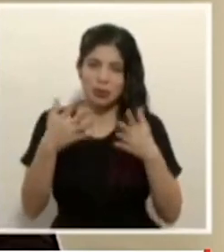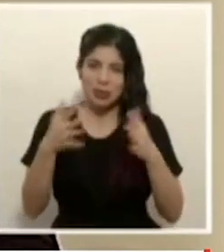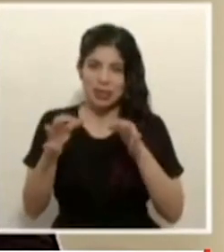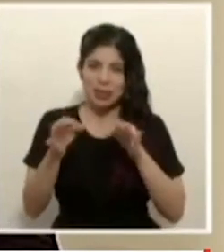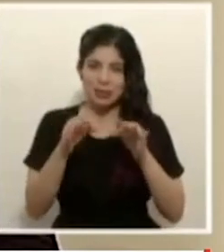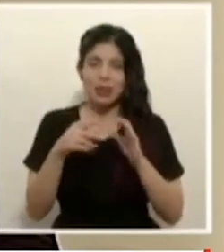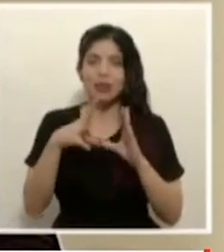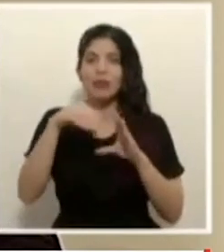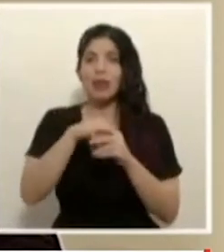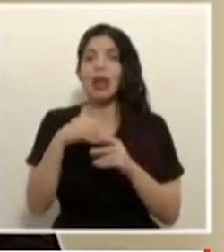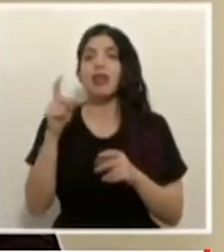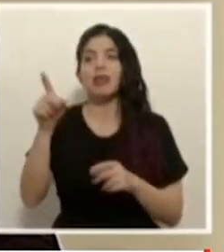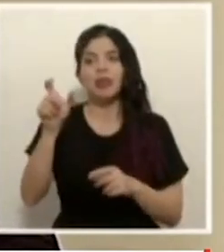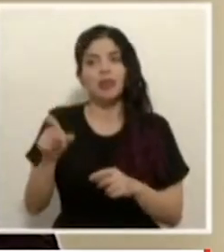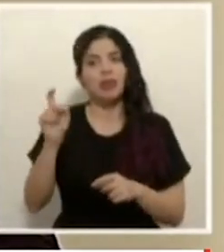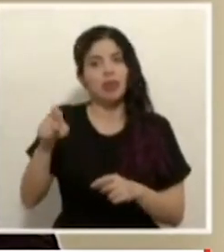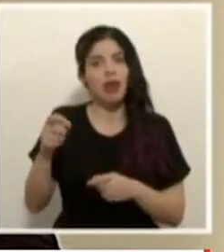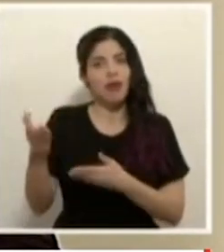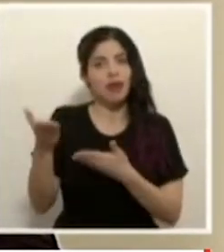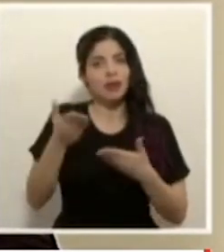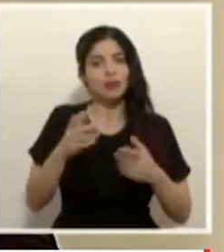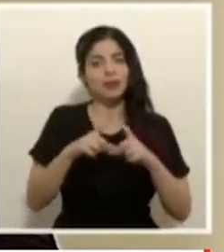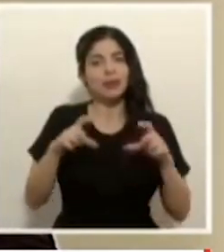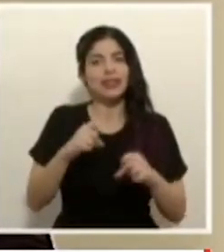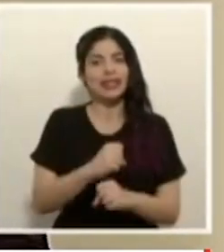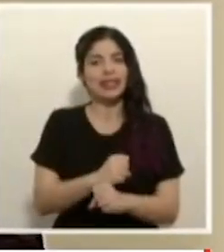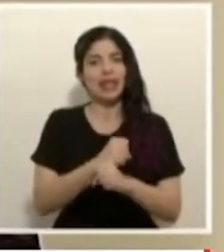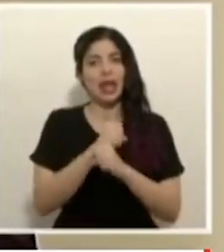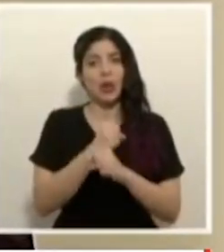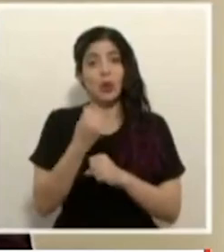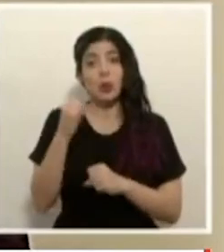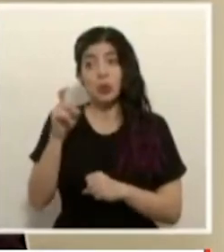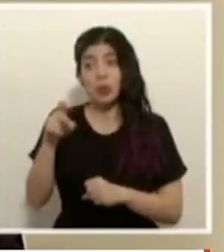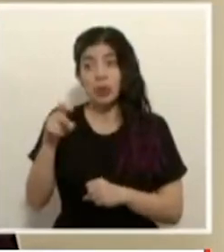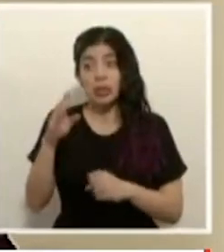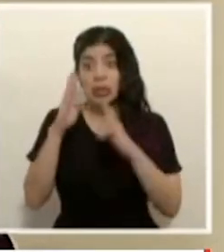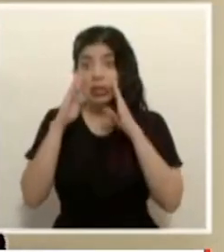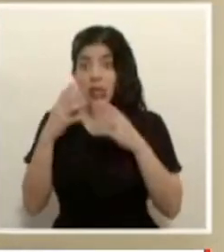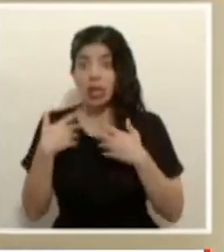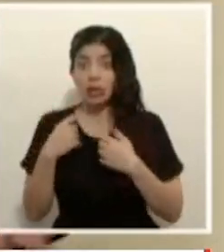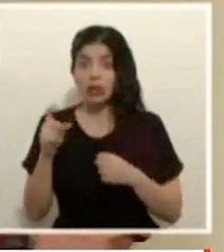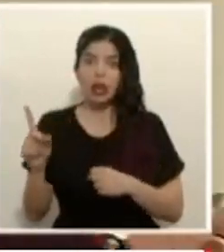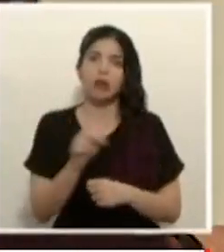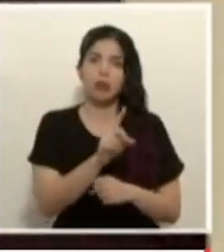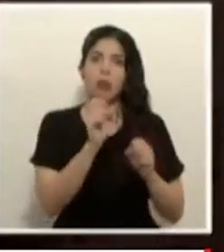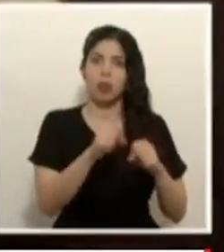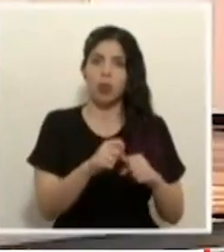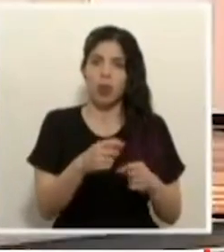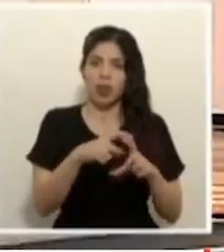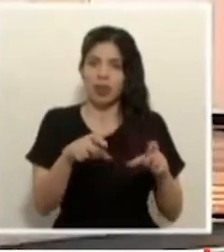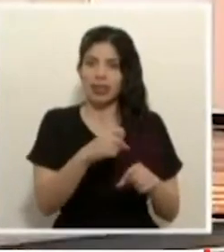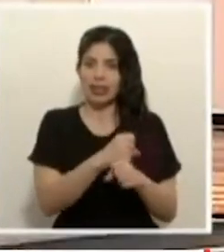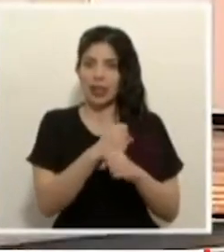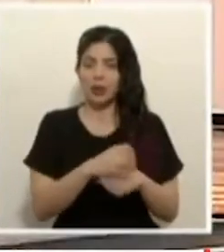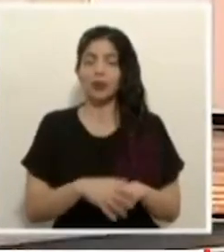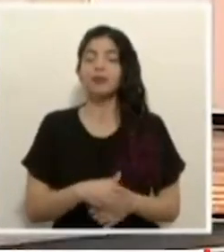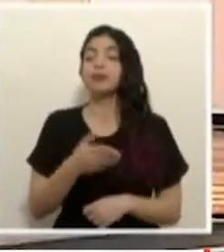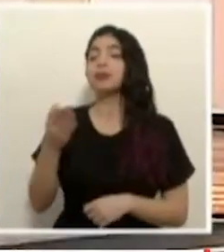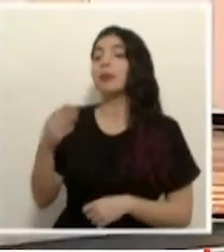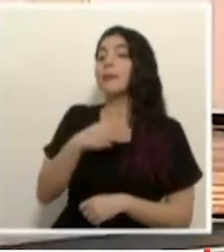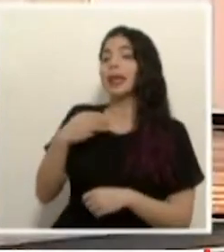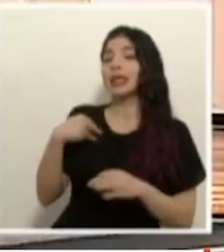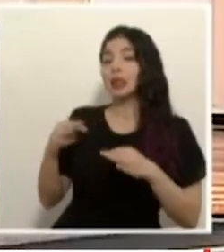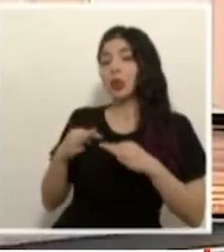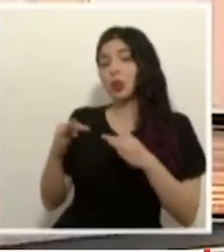incluye un seguro que da la cobertura en caso de que se necesite la atención en salud señor ministro de turismo don